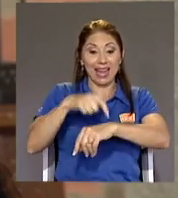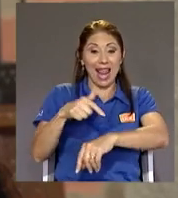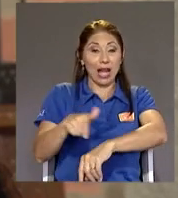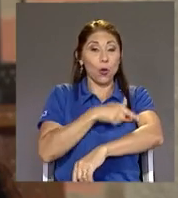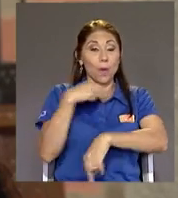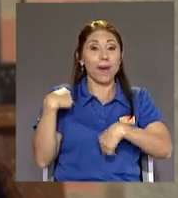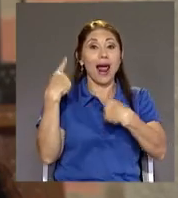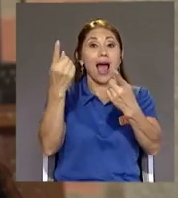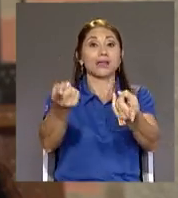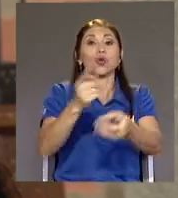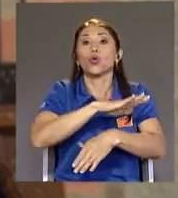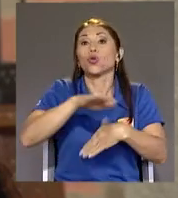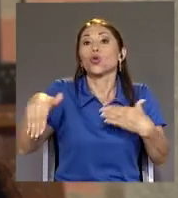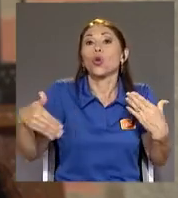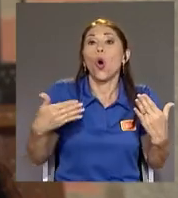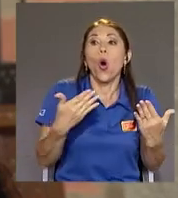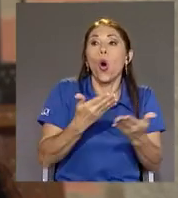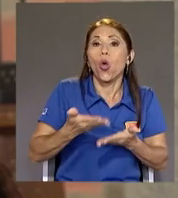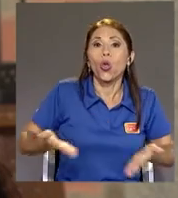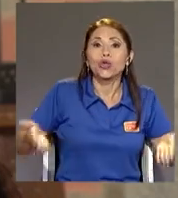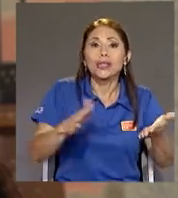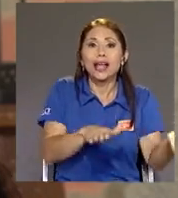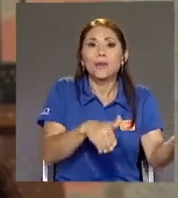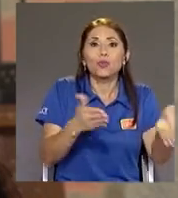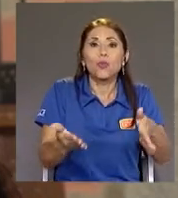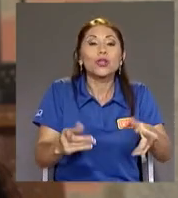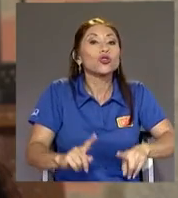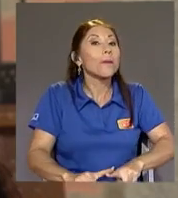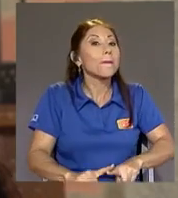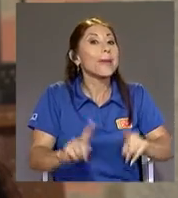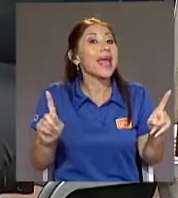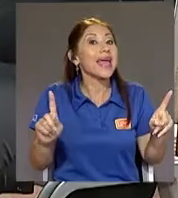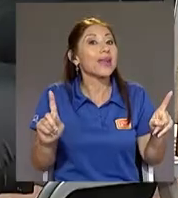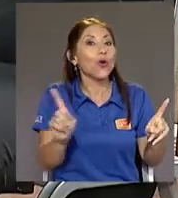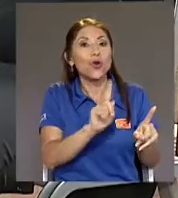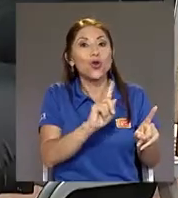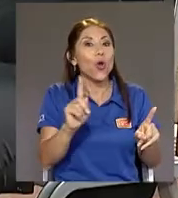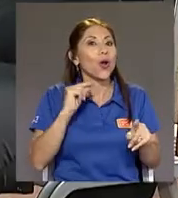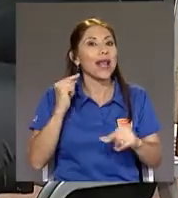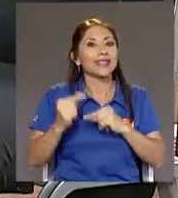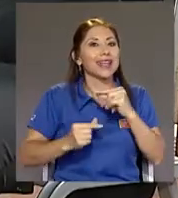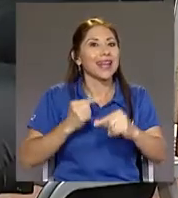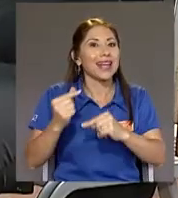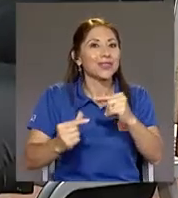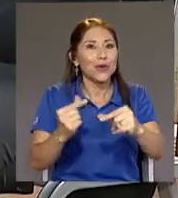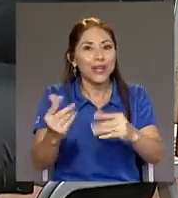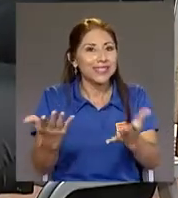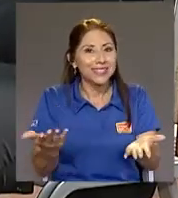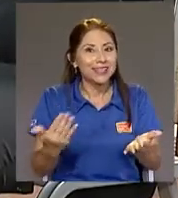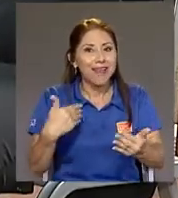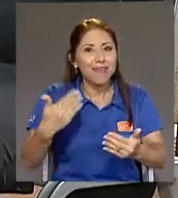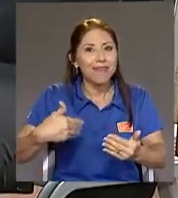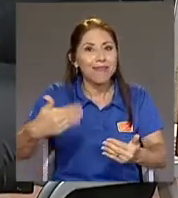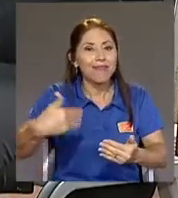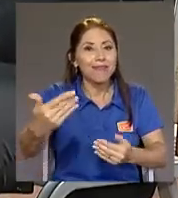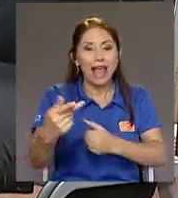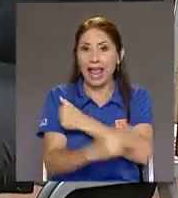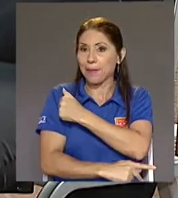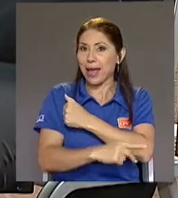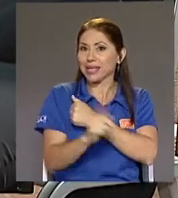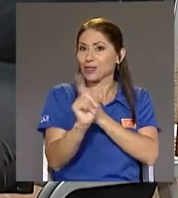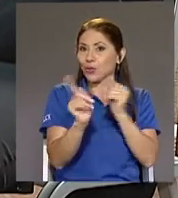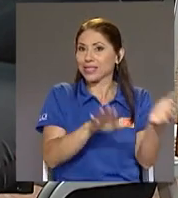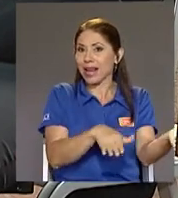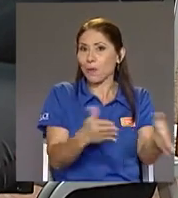muertos Pero Pero no las generaciones El país no estará muerto Los funcionarios Que